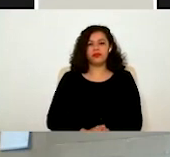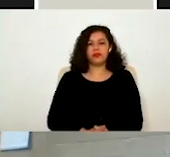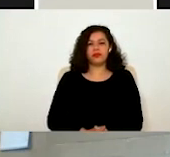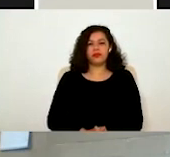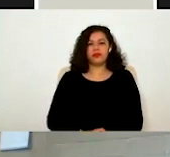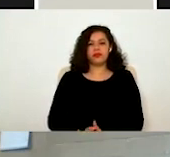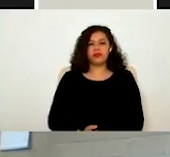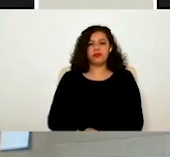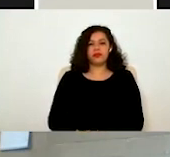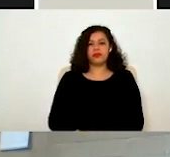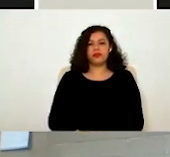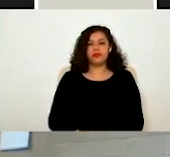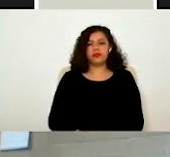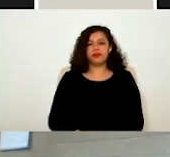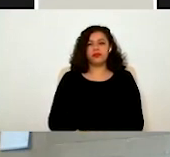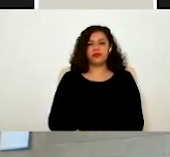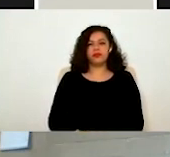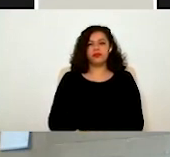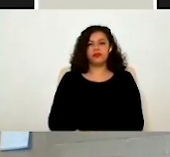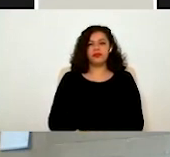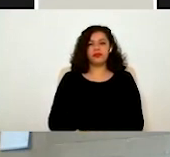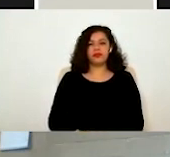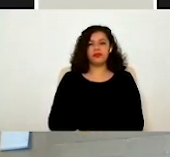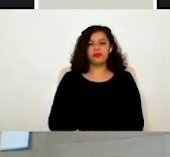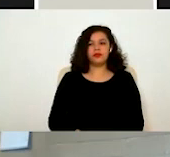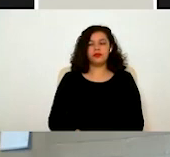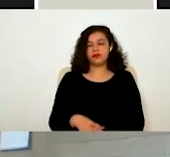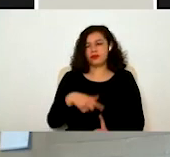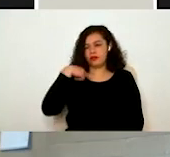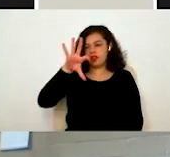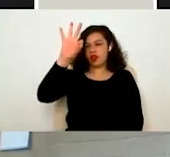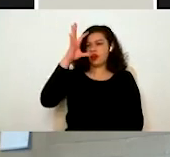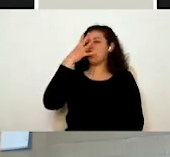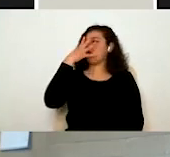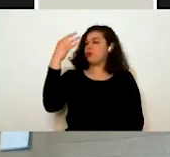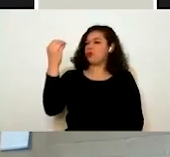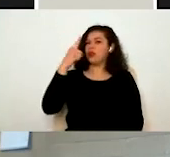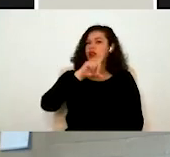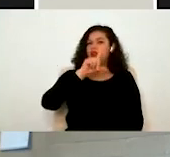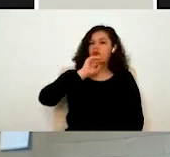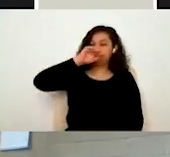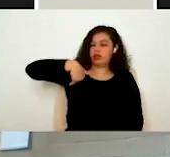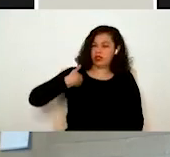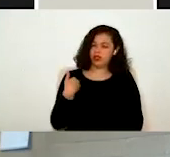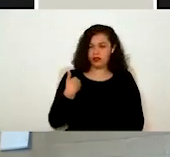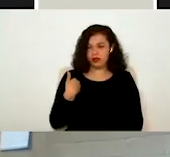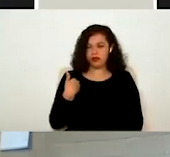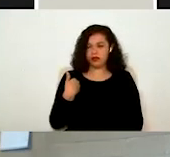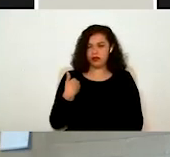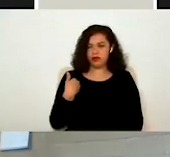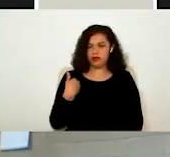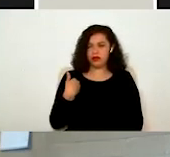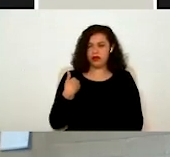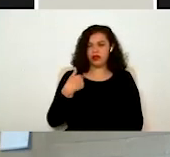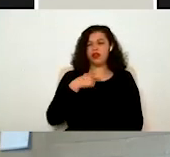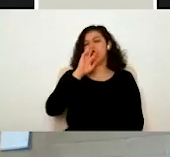Y vamos a ponerle aquí, vamos a seleccionar Coyoacán. Le damos guardar. Aquí todavía no hemos contestado el